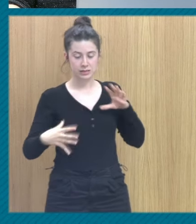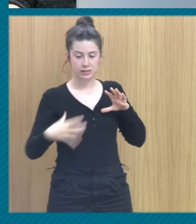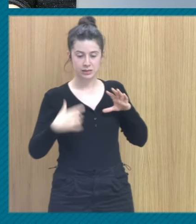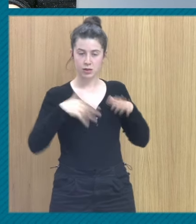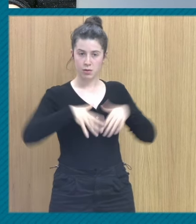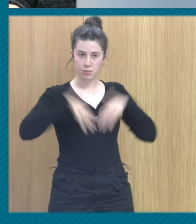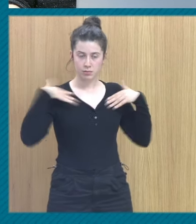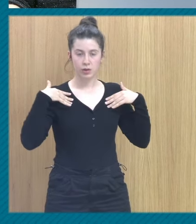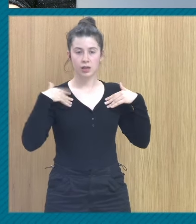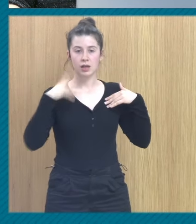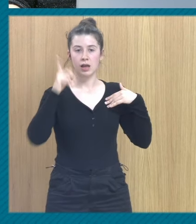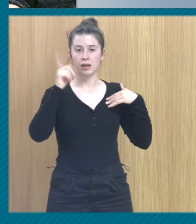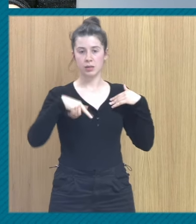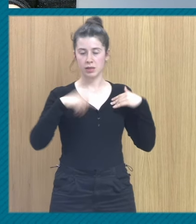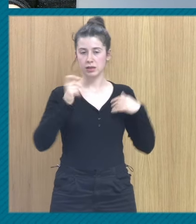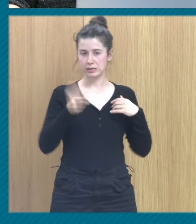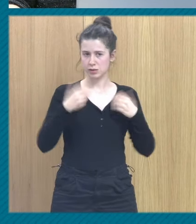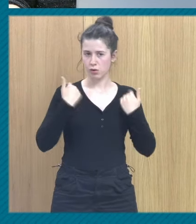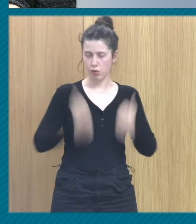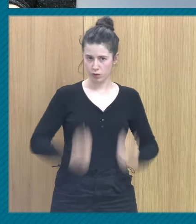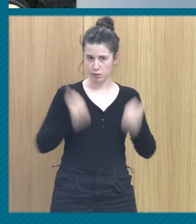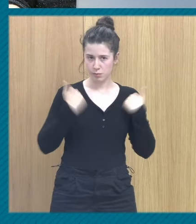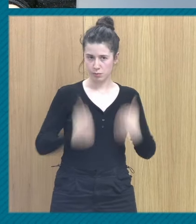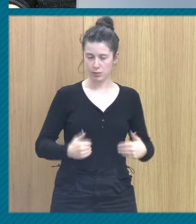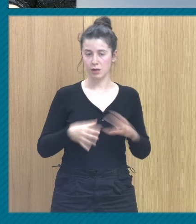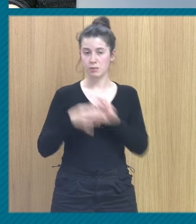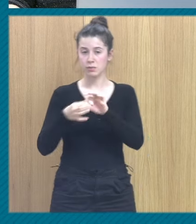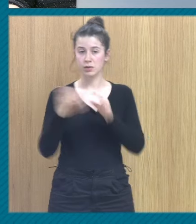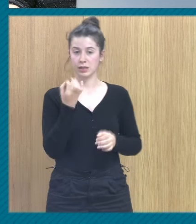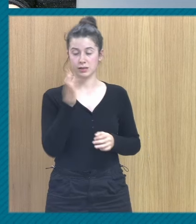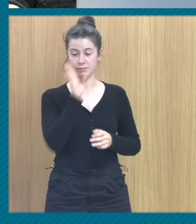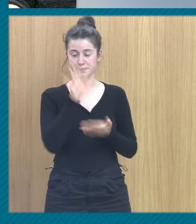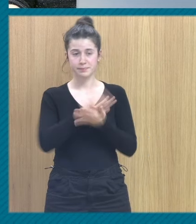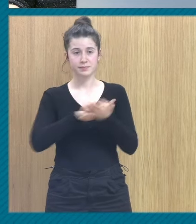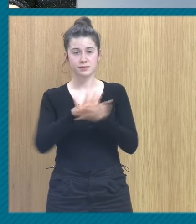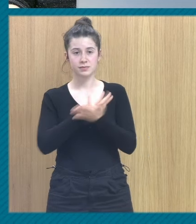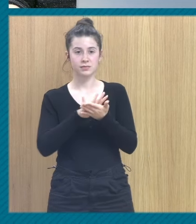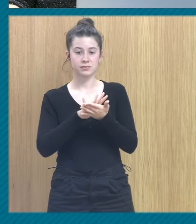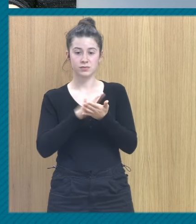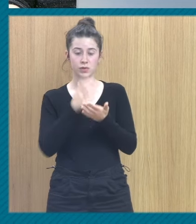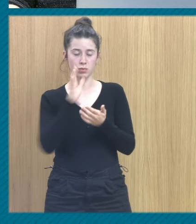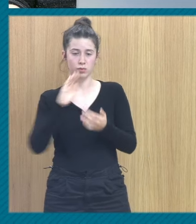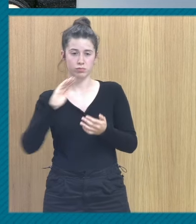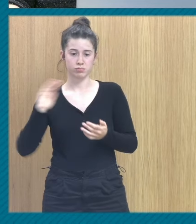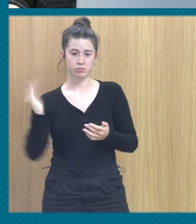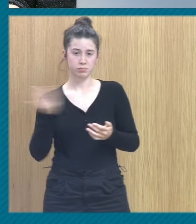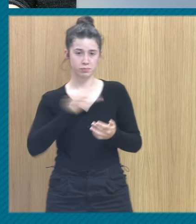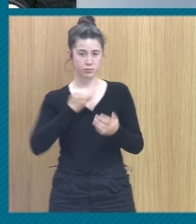una anestesia en muchos casos corporal que tiene que ver con esto cuando nos han destruido por dentro